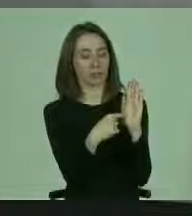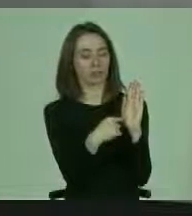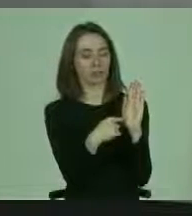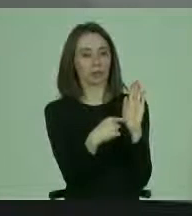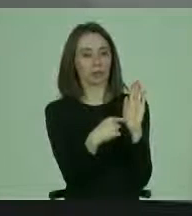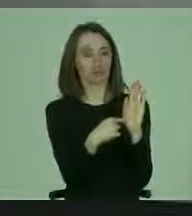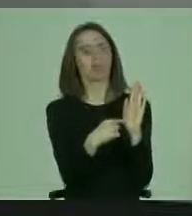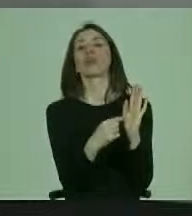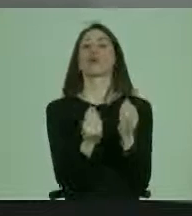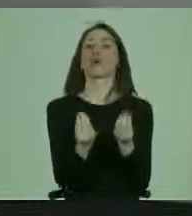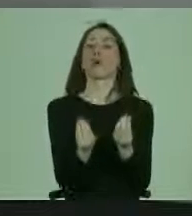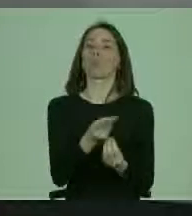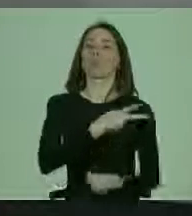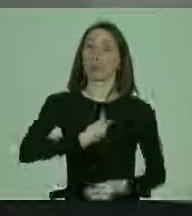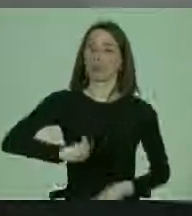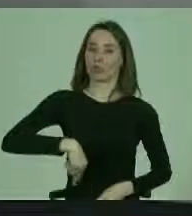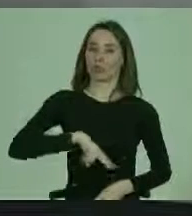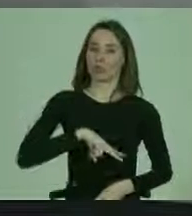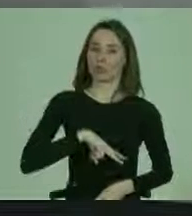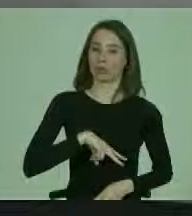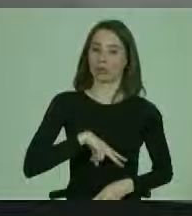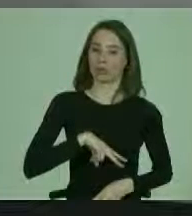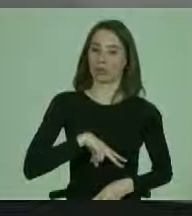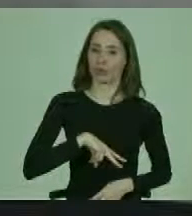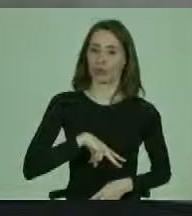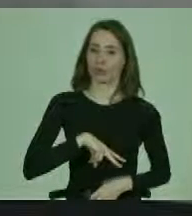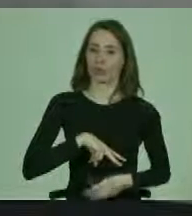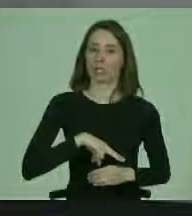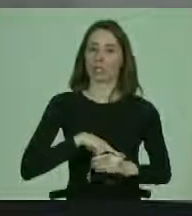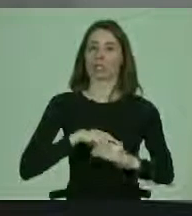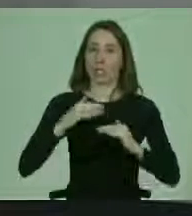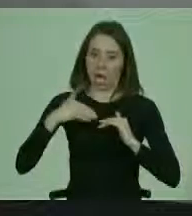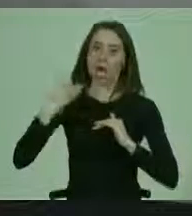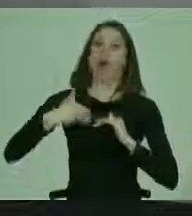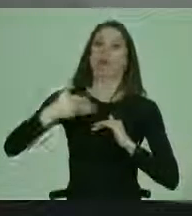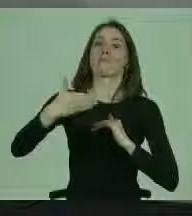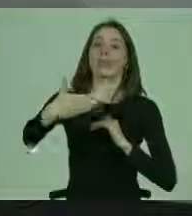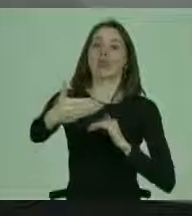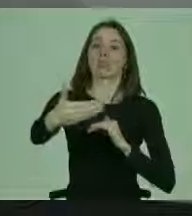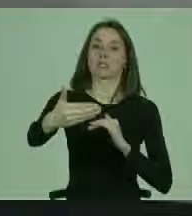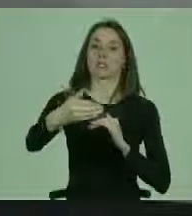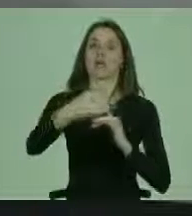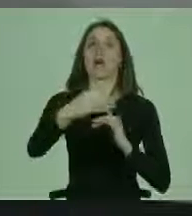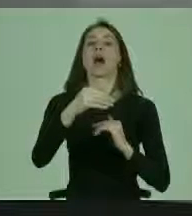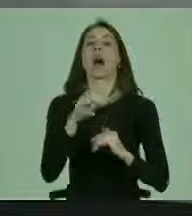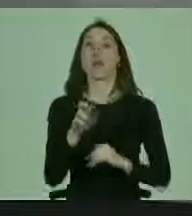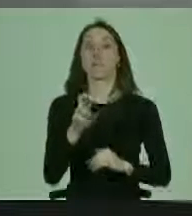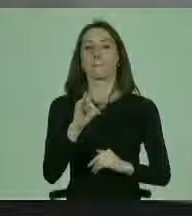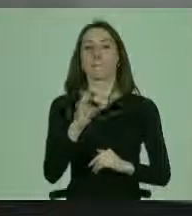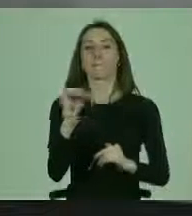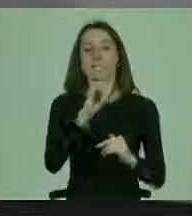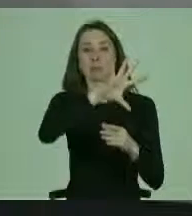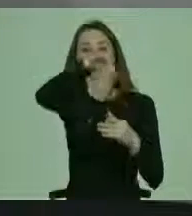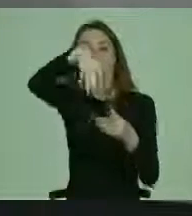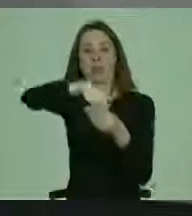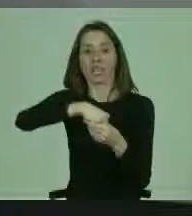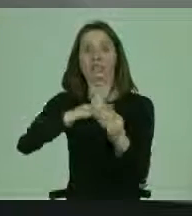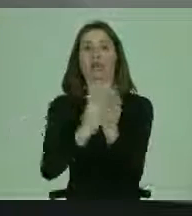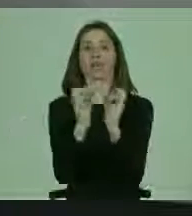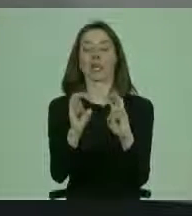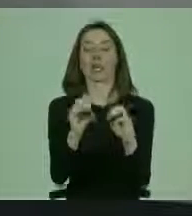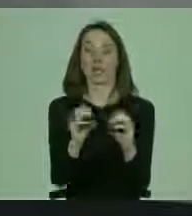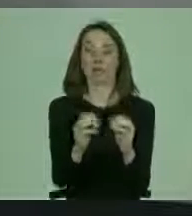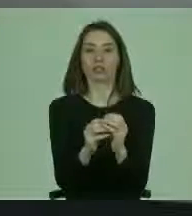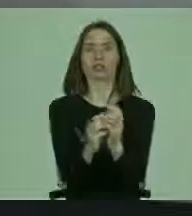cómo nosotros debemos seguir adelante con estos principios dentro de la educación, el